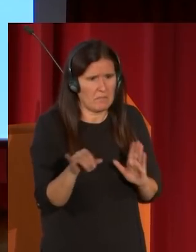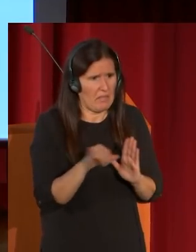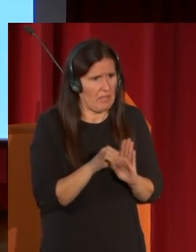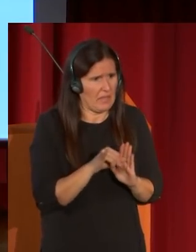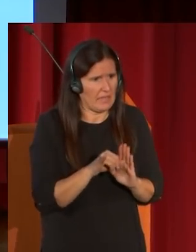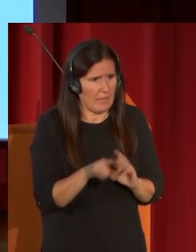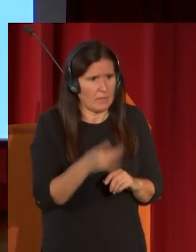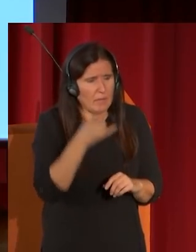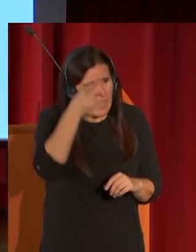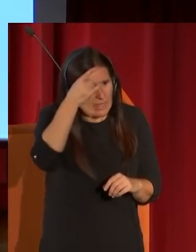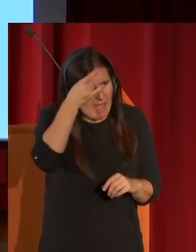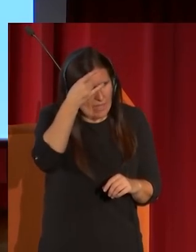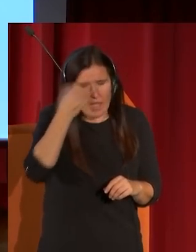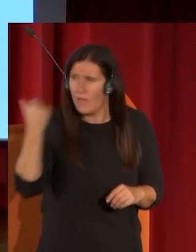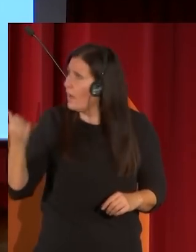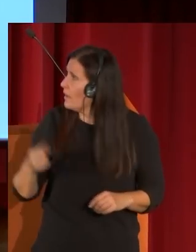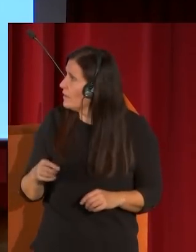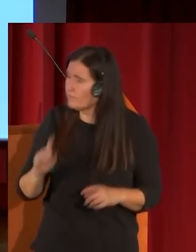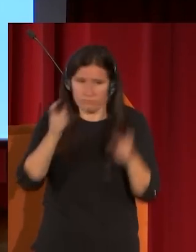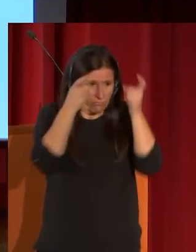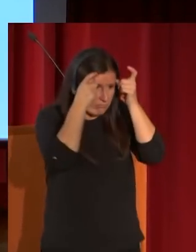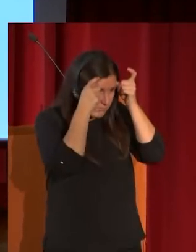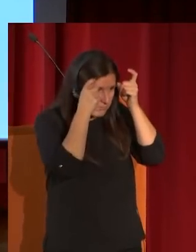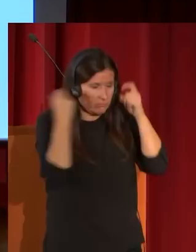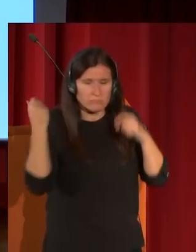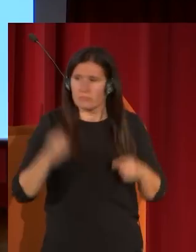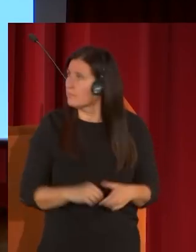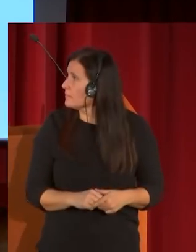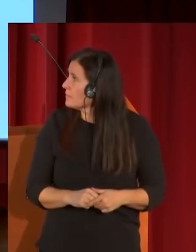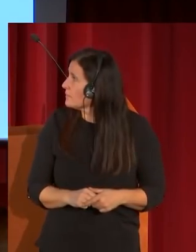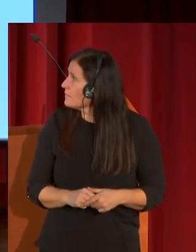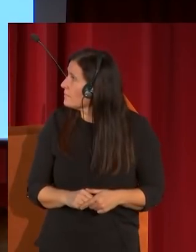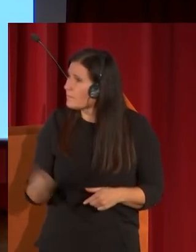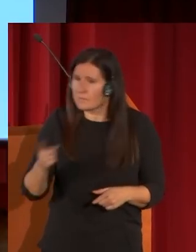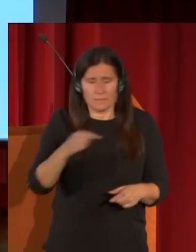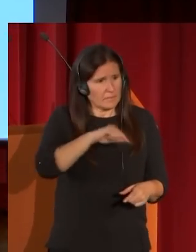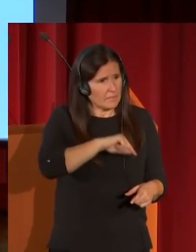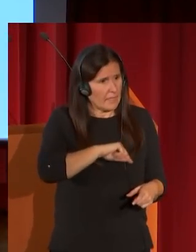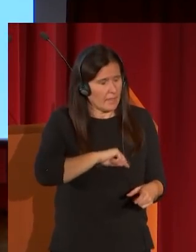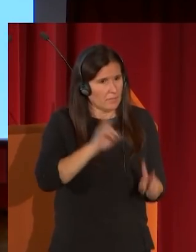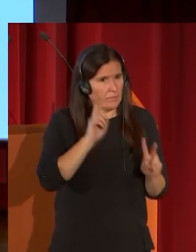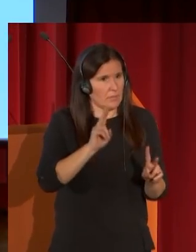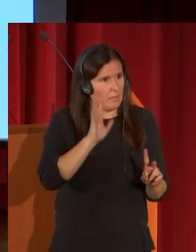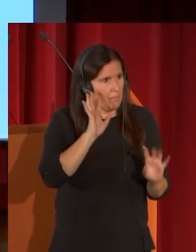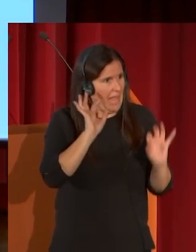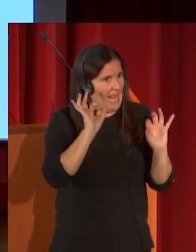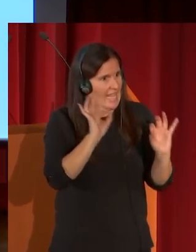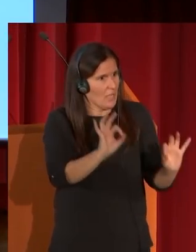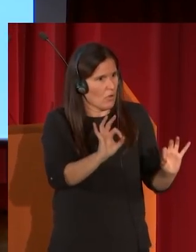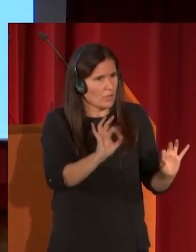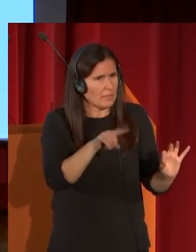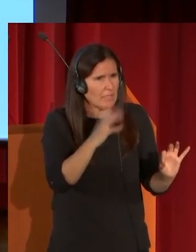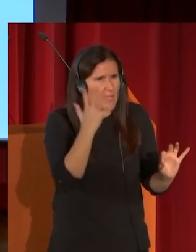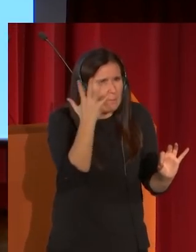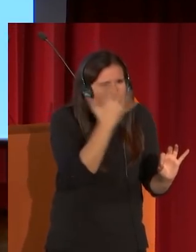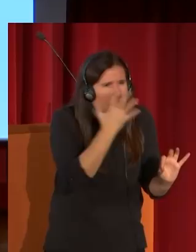esta cabra fíjense también cómo está representada esta esa sensación de peligro que vemos como les decía y de misterio en